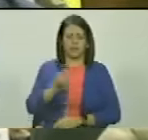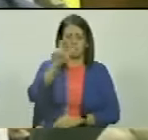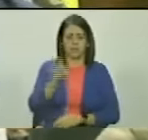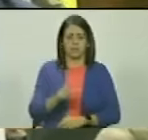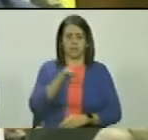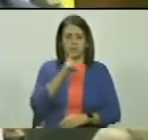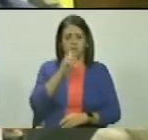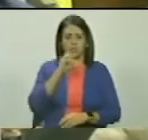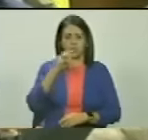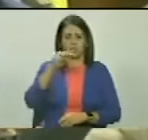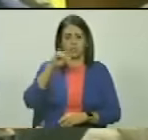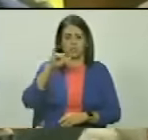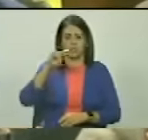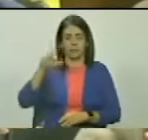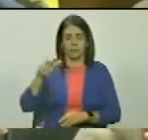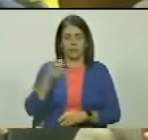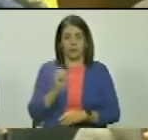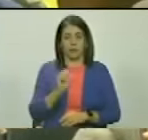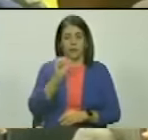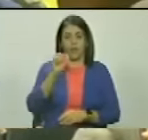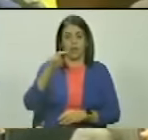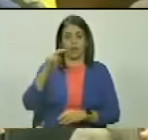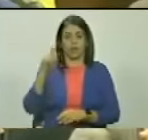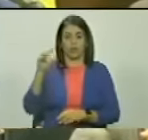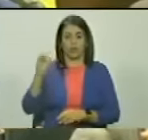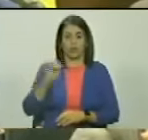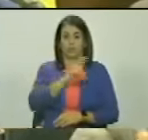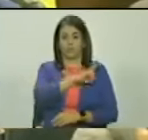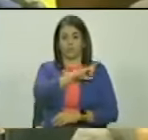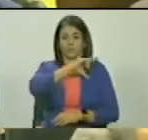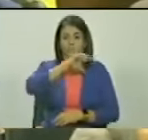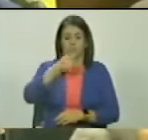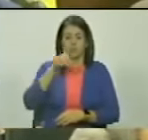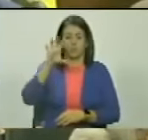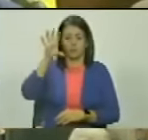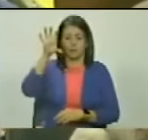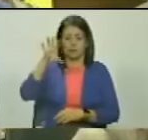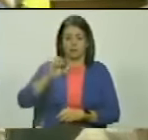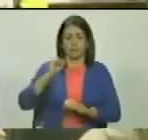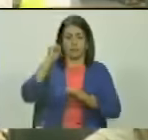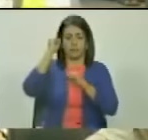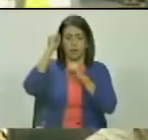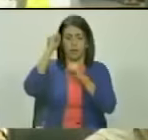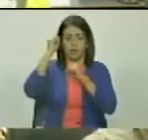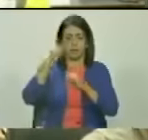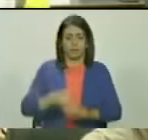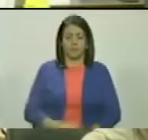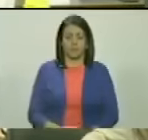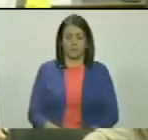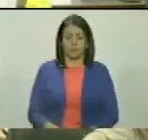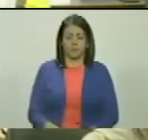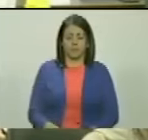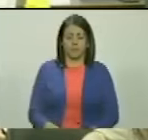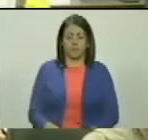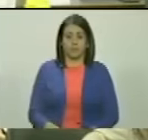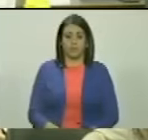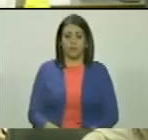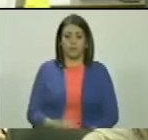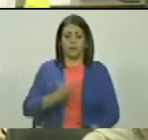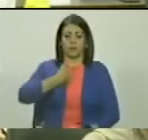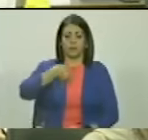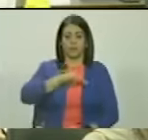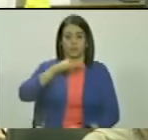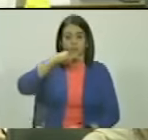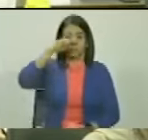Antonio Sifonte, nuestro general patriota, heroico y valiente, invocando a